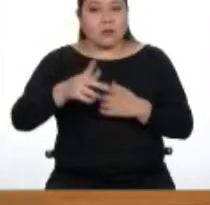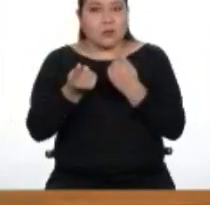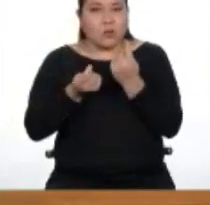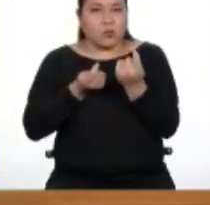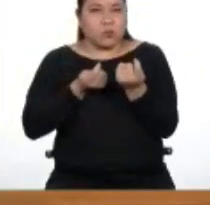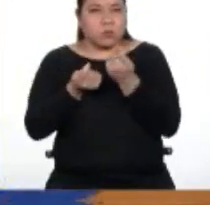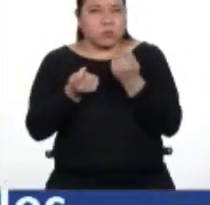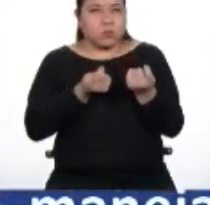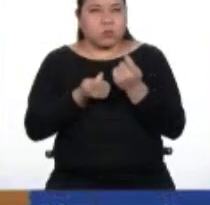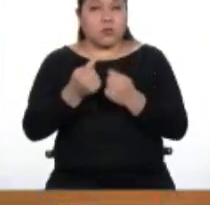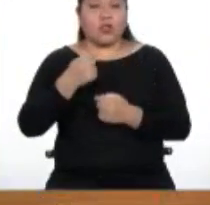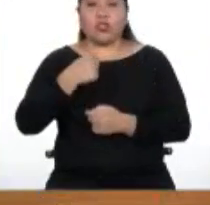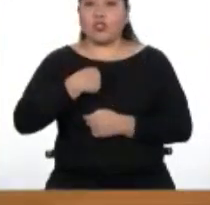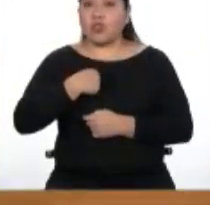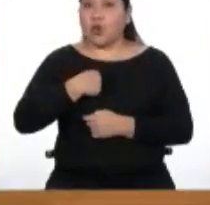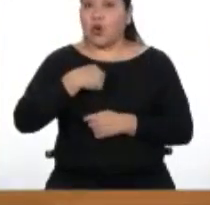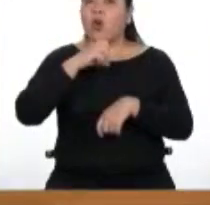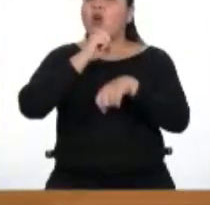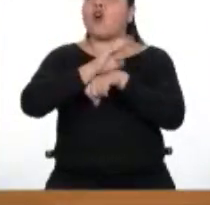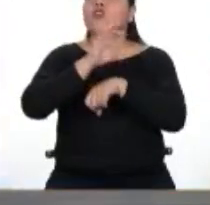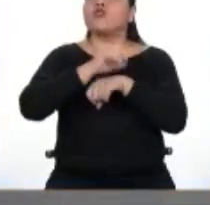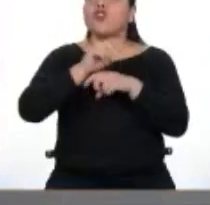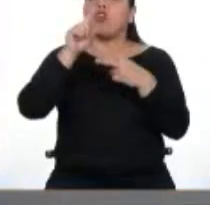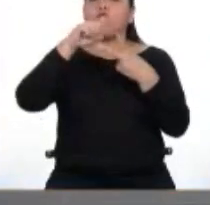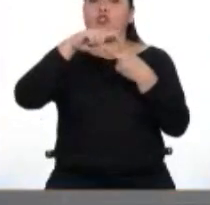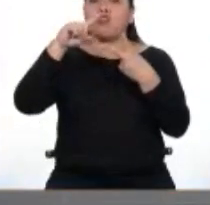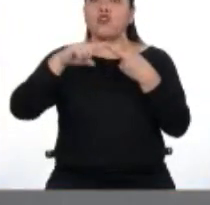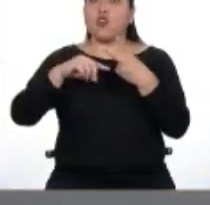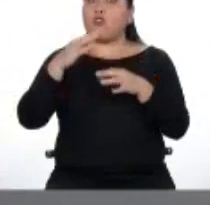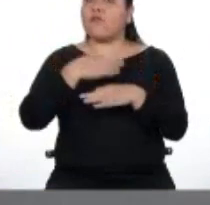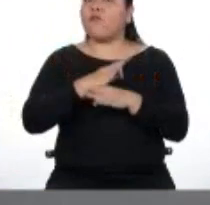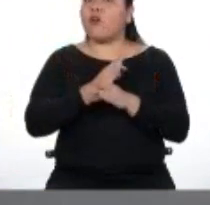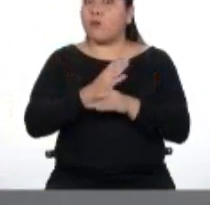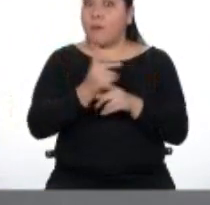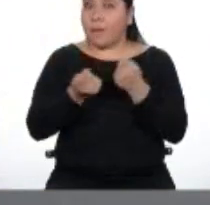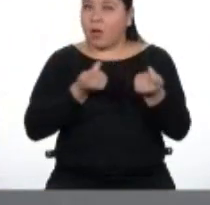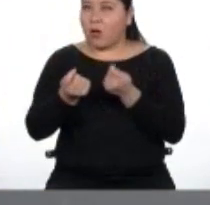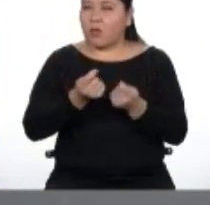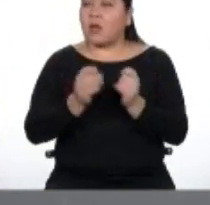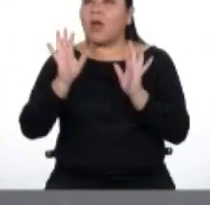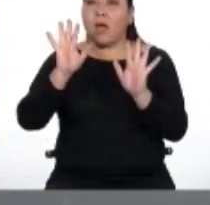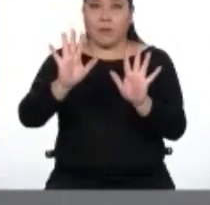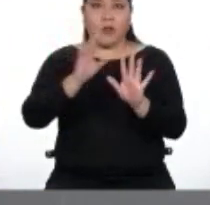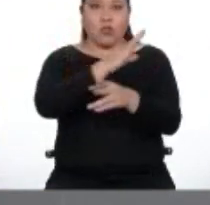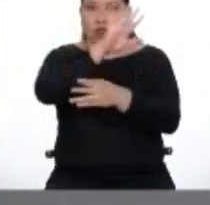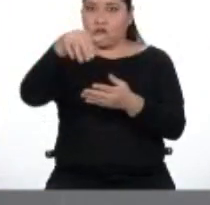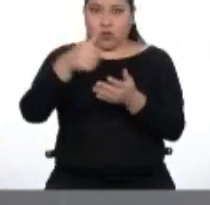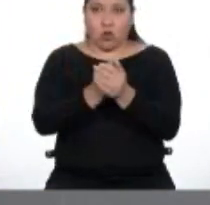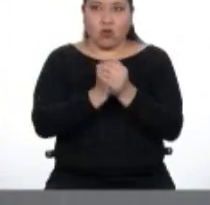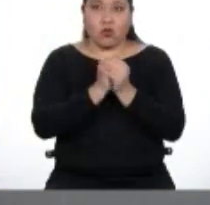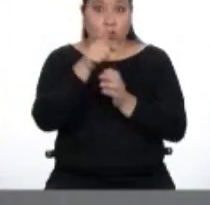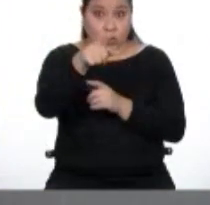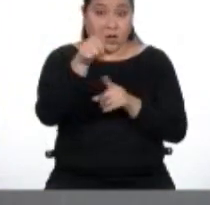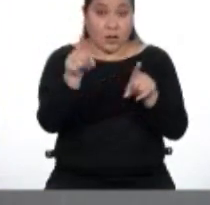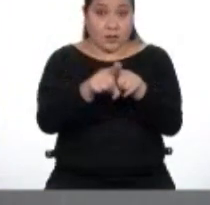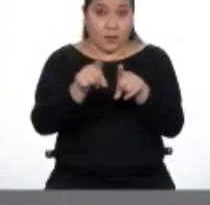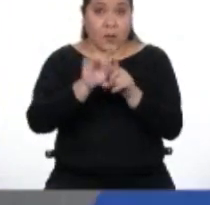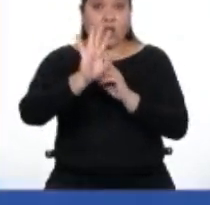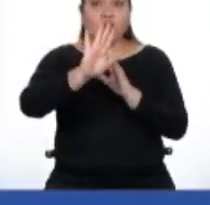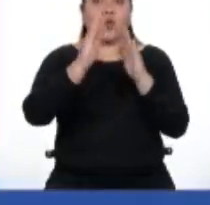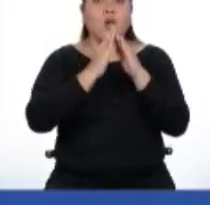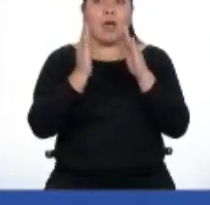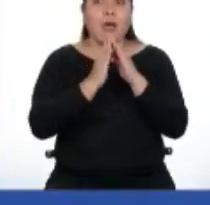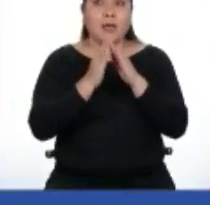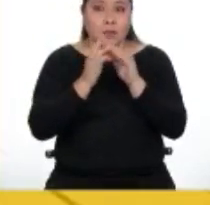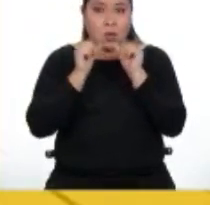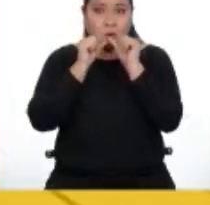recomiendo dos técnicas para hacerlo. Ok, a ver, hagámoslo todos juntos, ¿ok? Ustedes también en sus casas